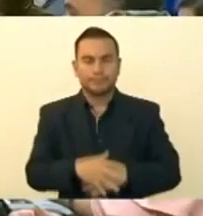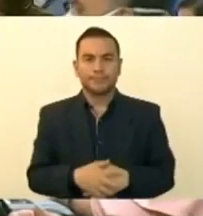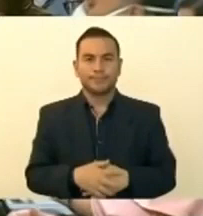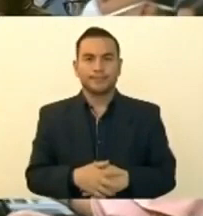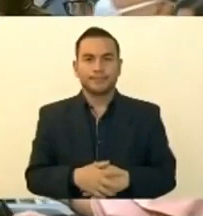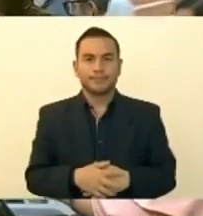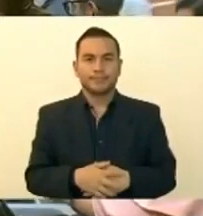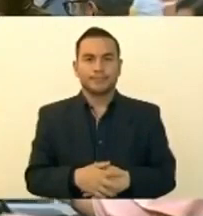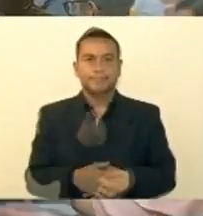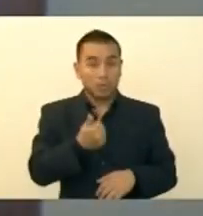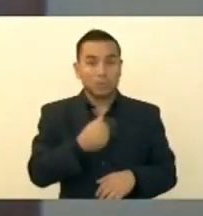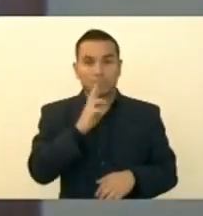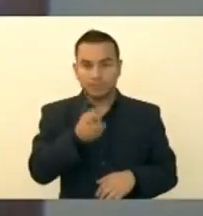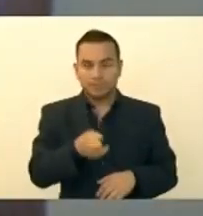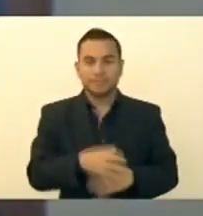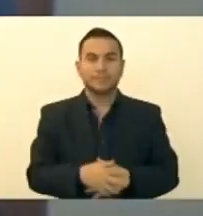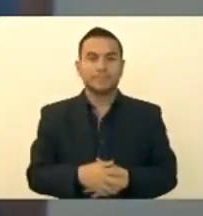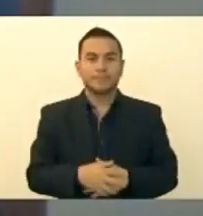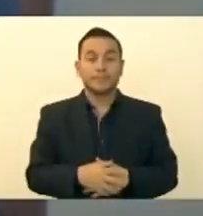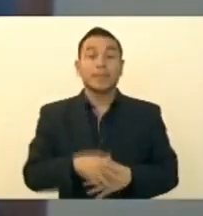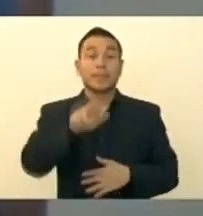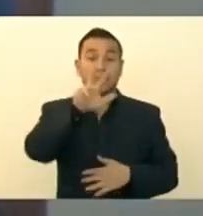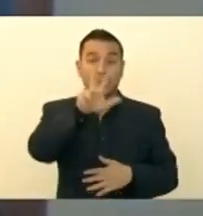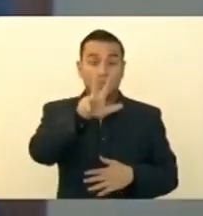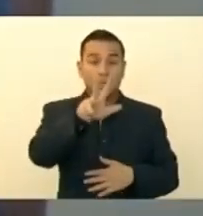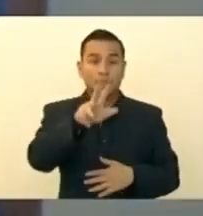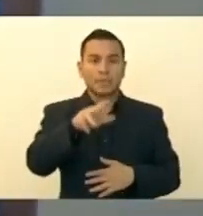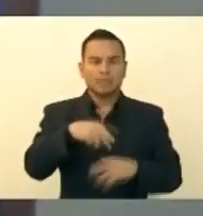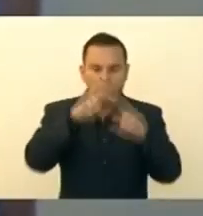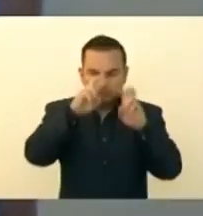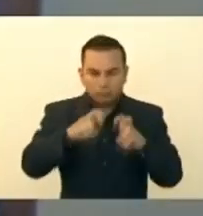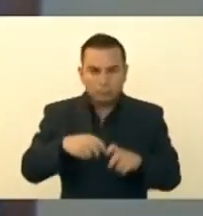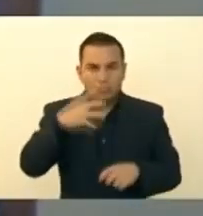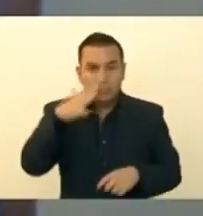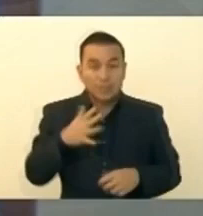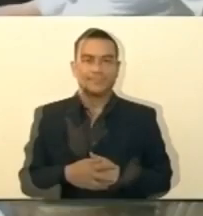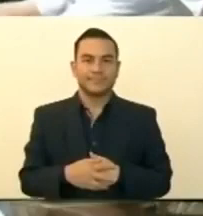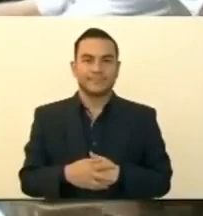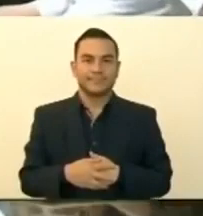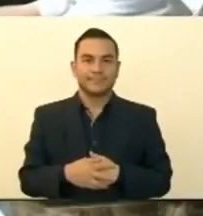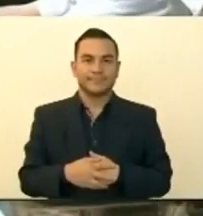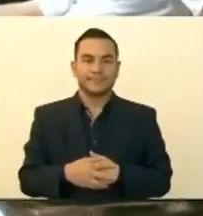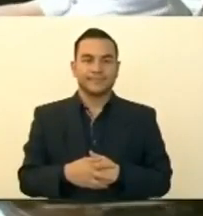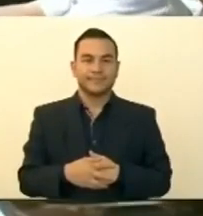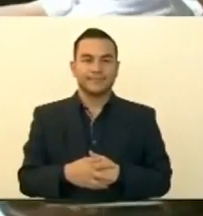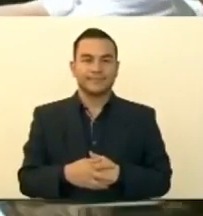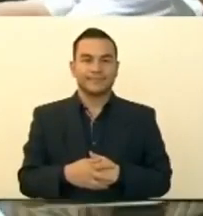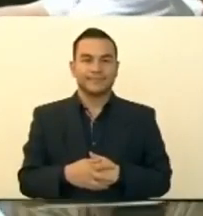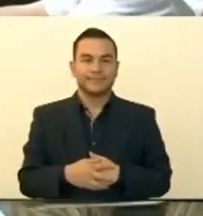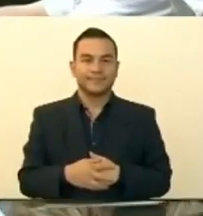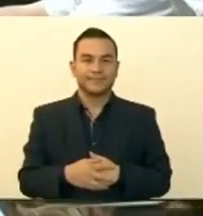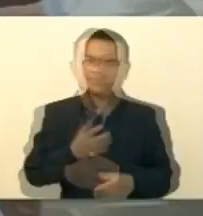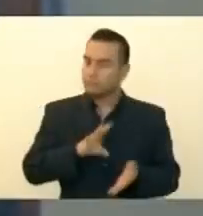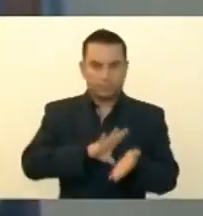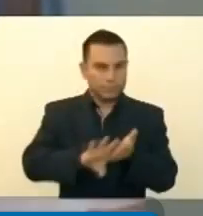Nayib Bukele recalcó que todos los pagos en relación a alquiler, luz, agua y otros procesos están suspendidos por tres